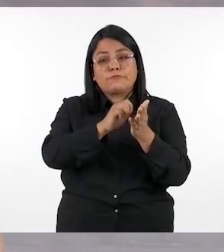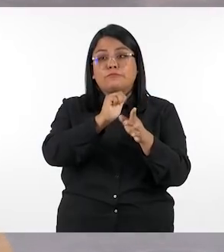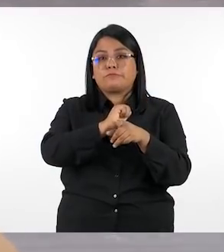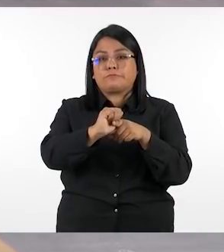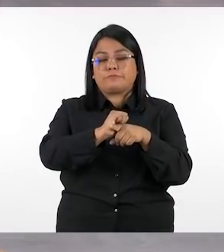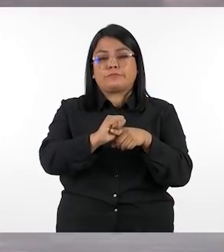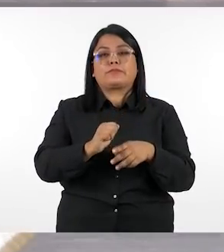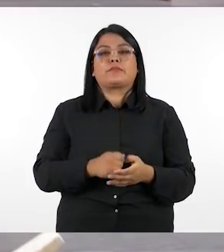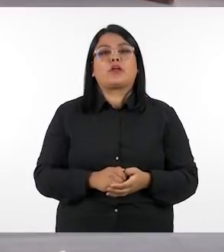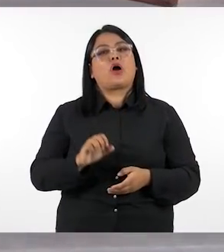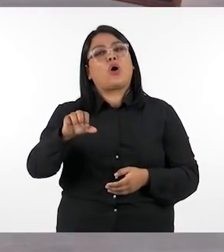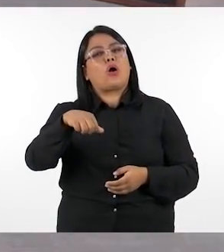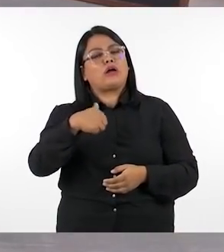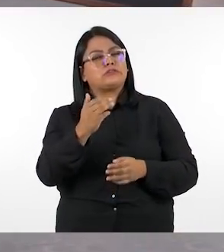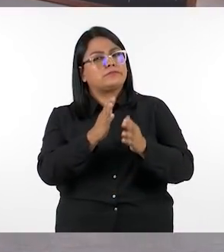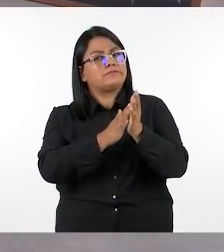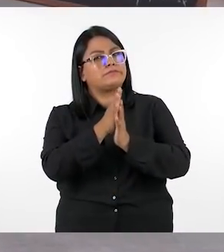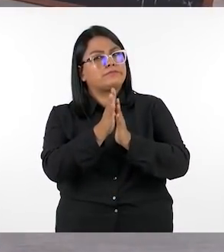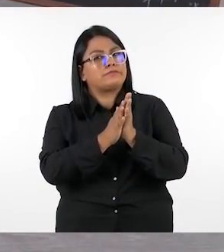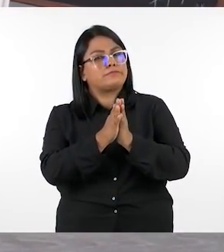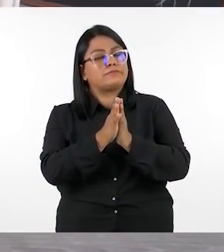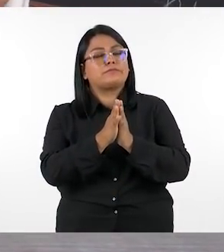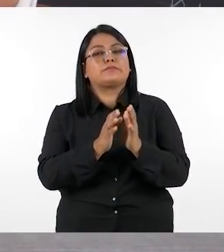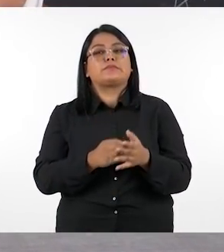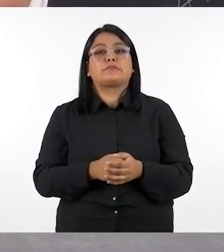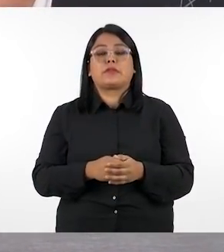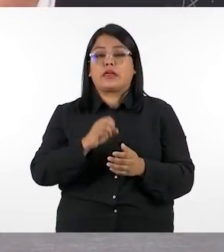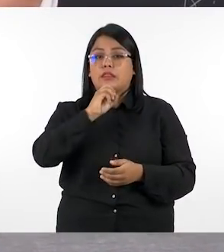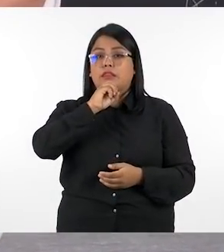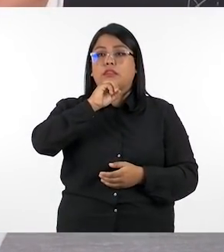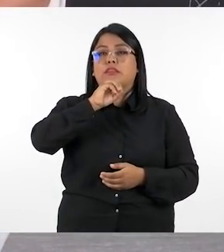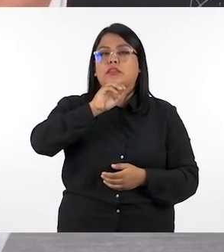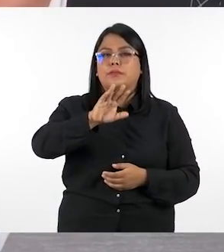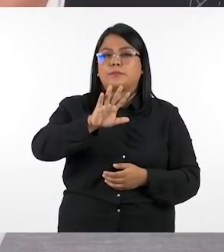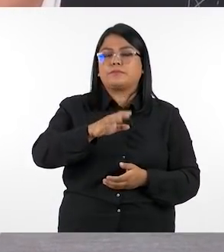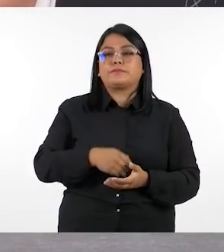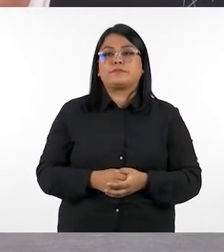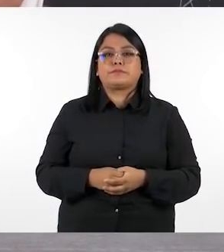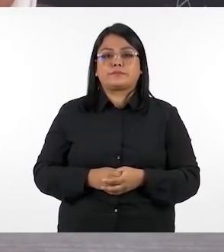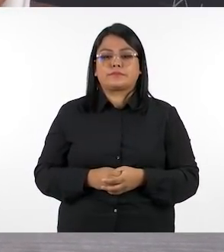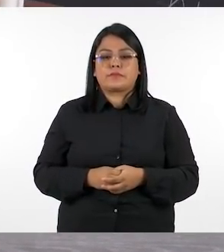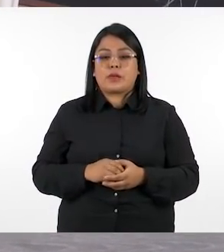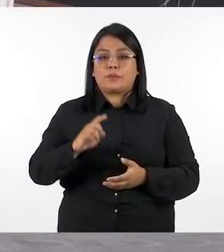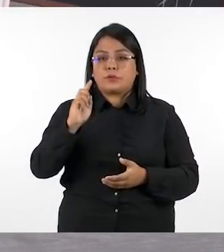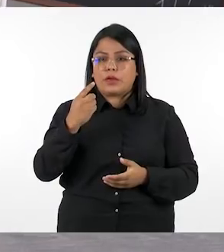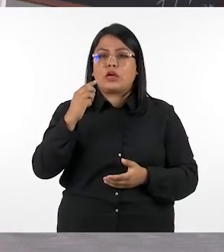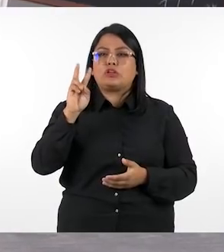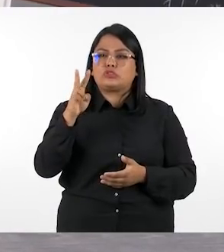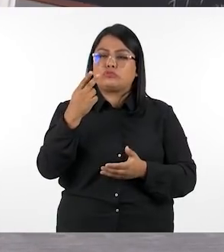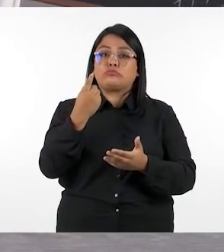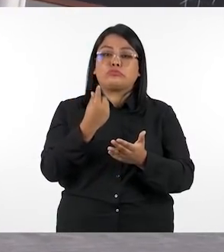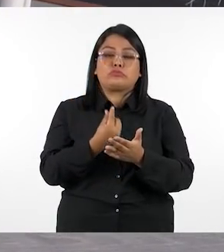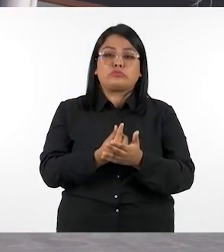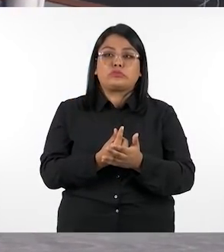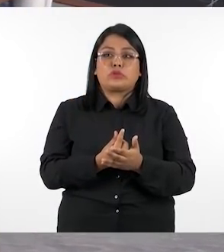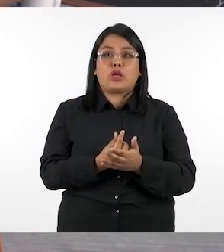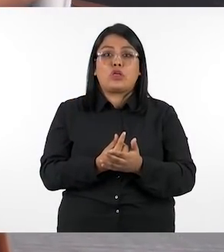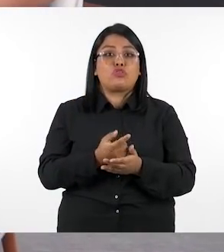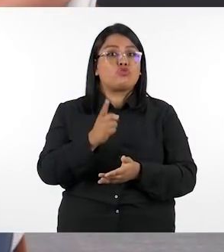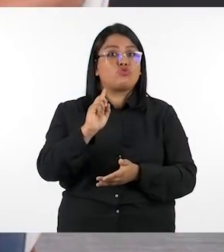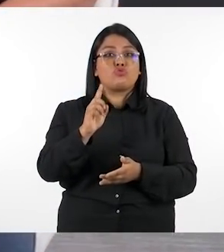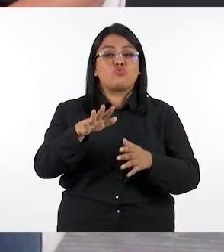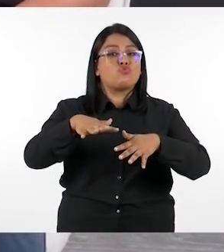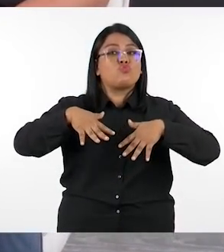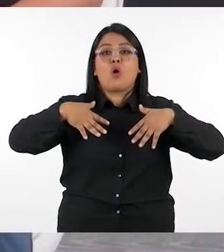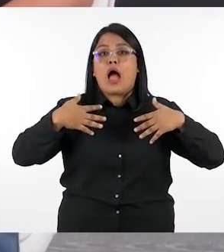otra de las cosas interesantes que también es importante mencionar es que en el caso de primer y segundo grado no se